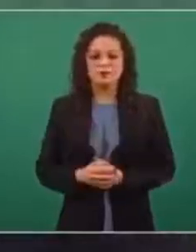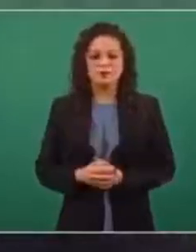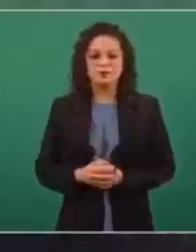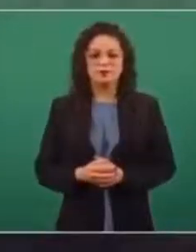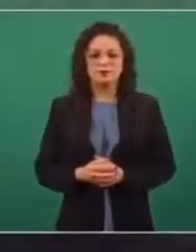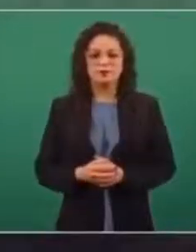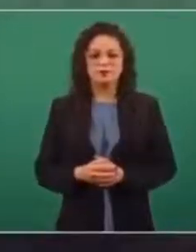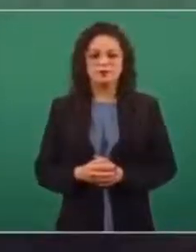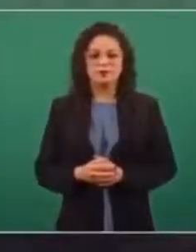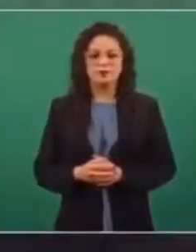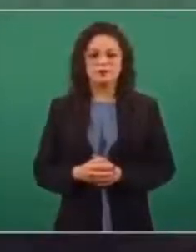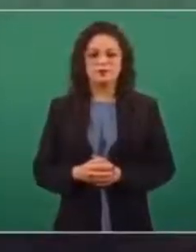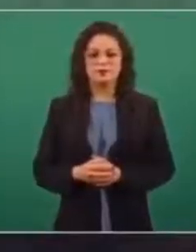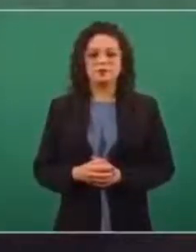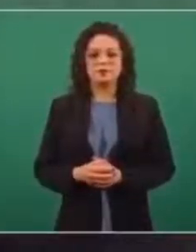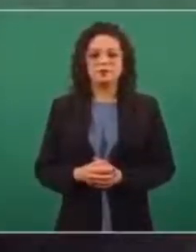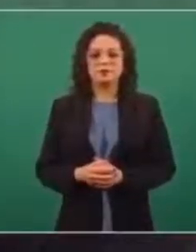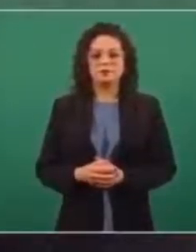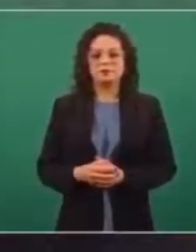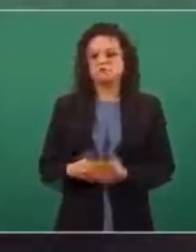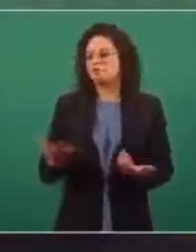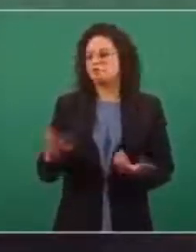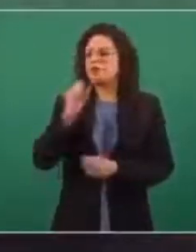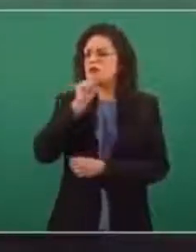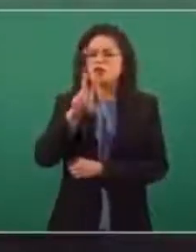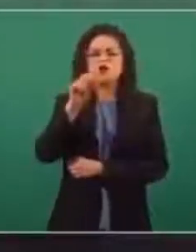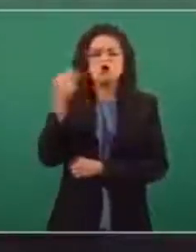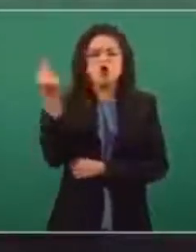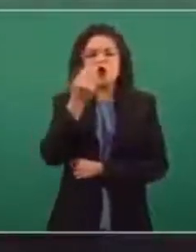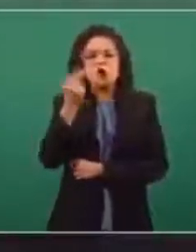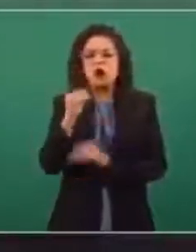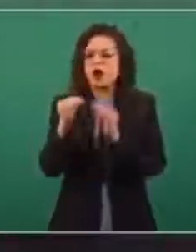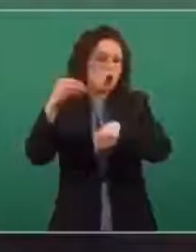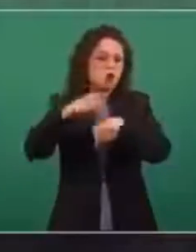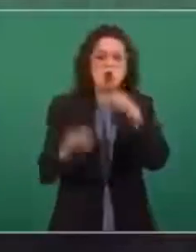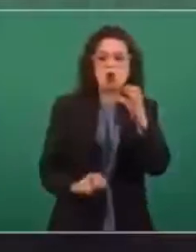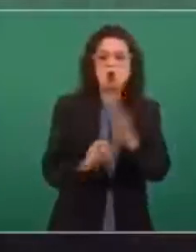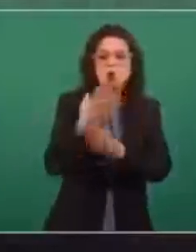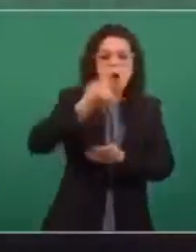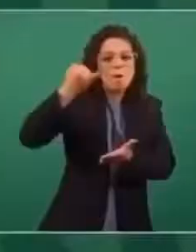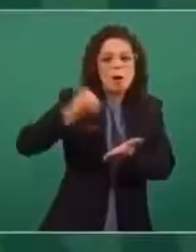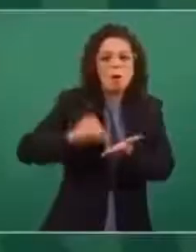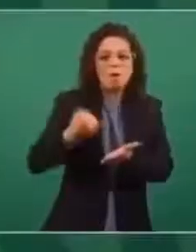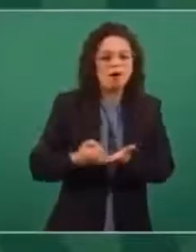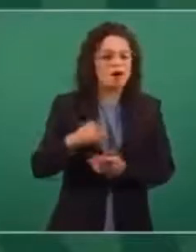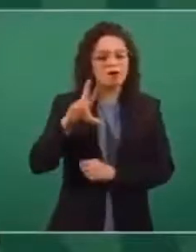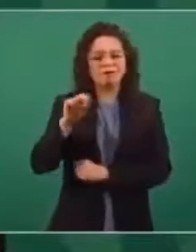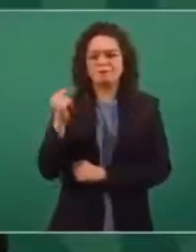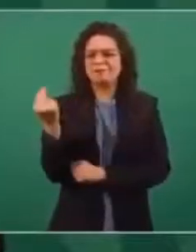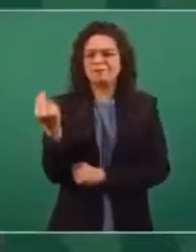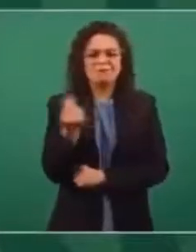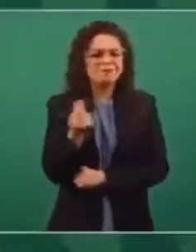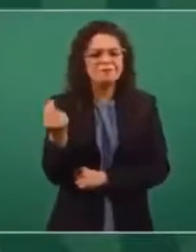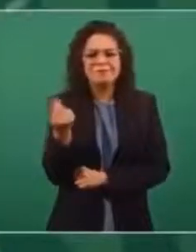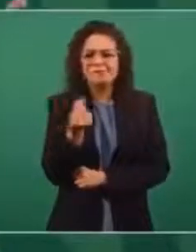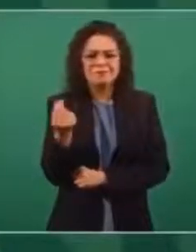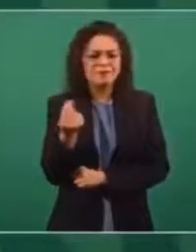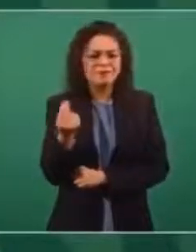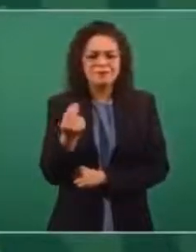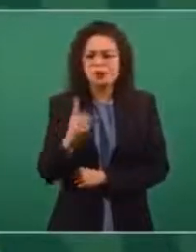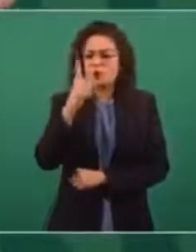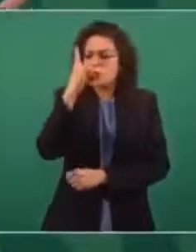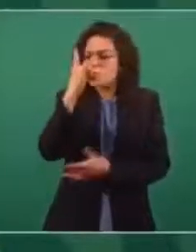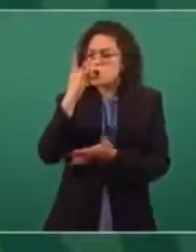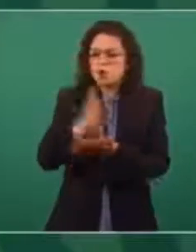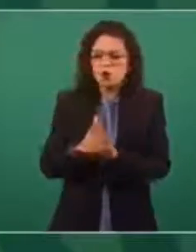Tampoco hace falta aumentar los impuestos o crear impuestos nuevos, nada más es cosa de no